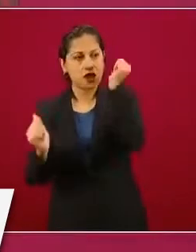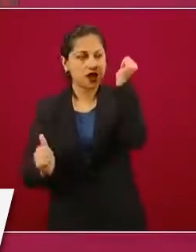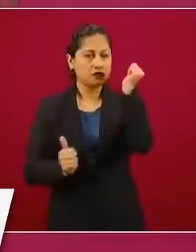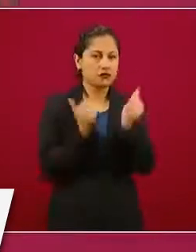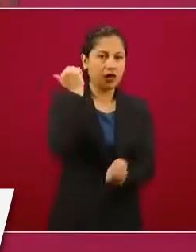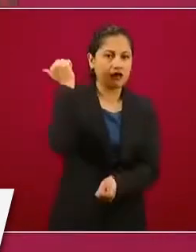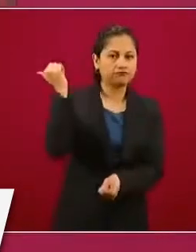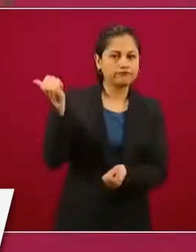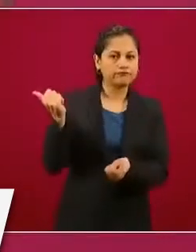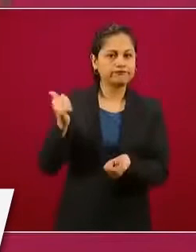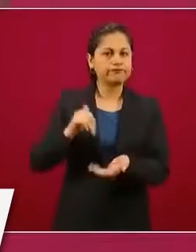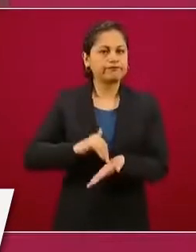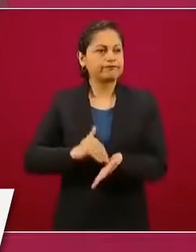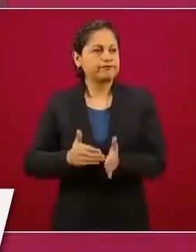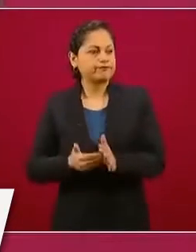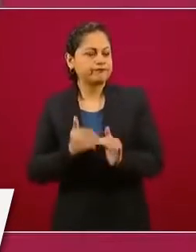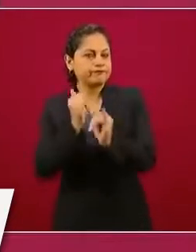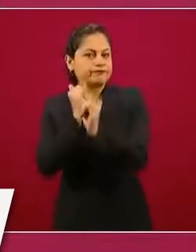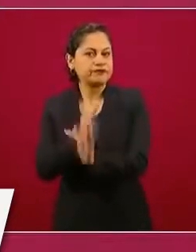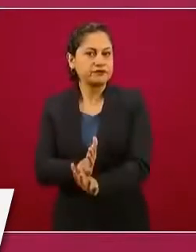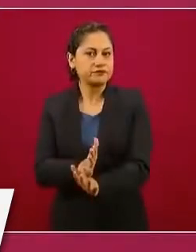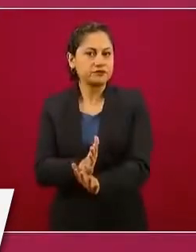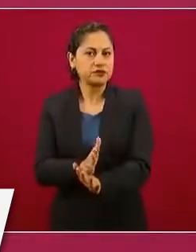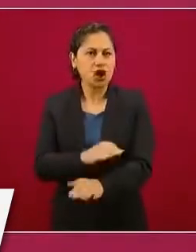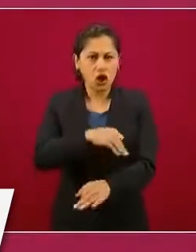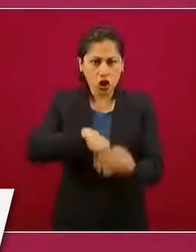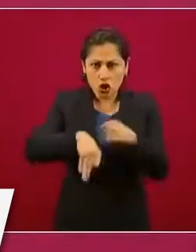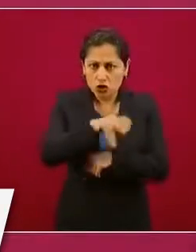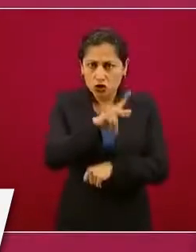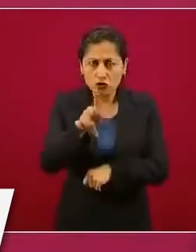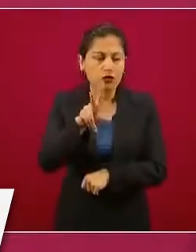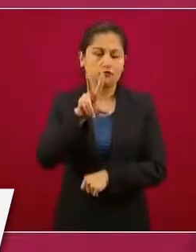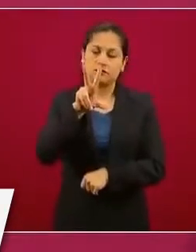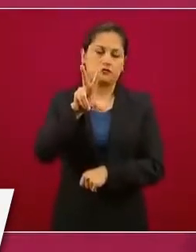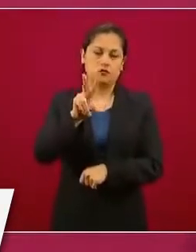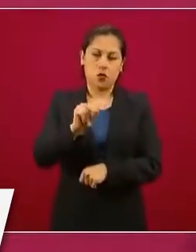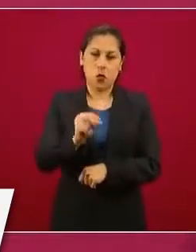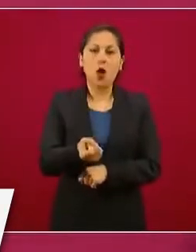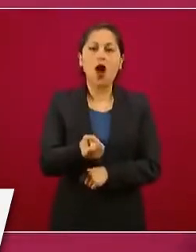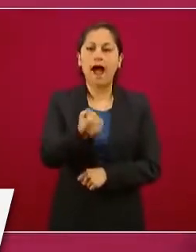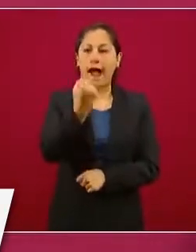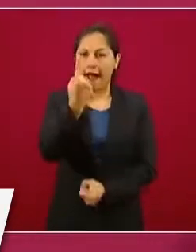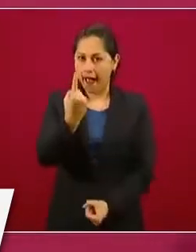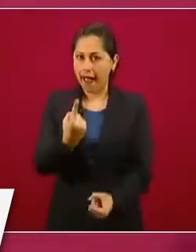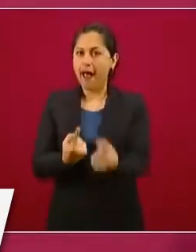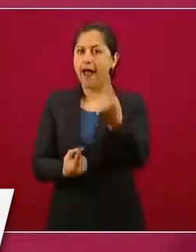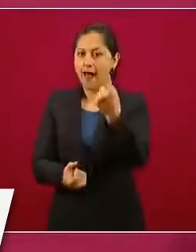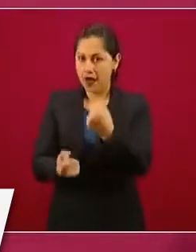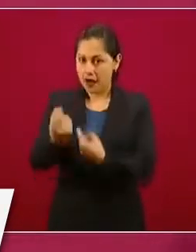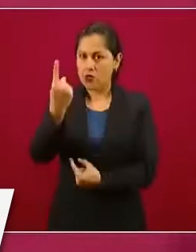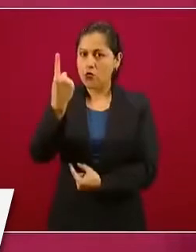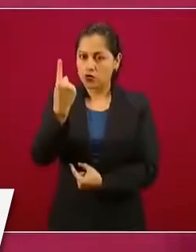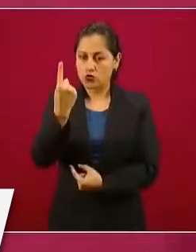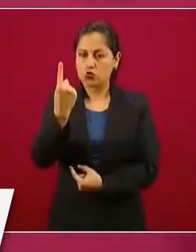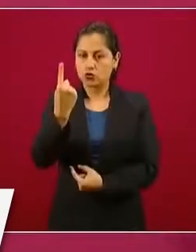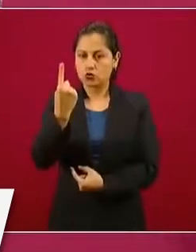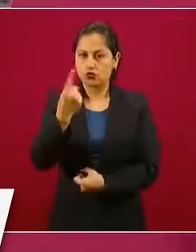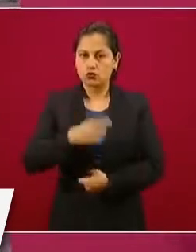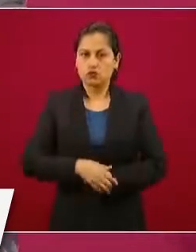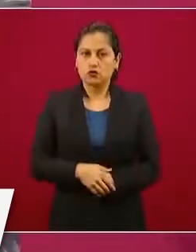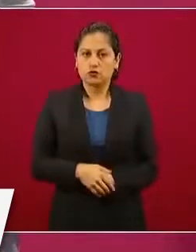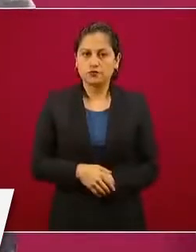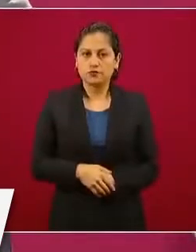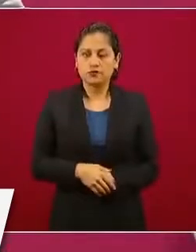responsables, pero como en todos los sectores hay